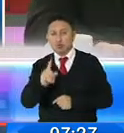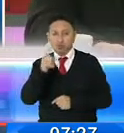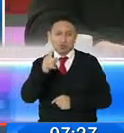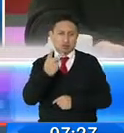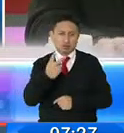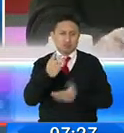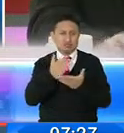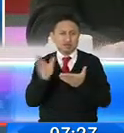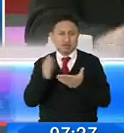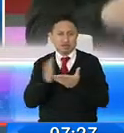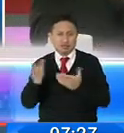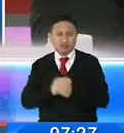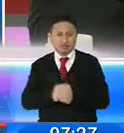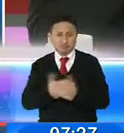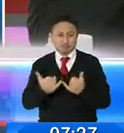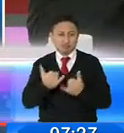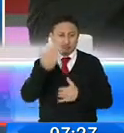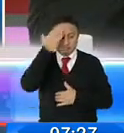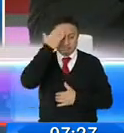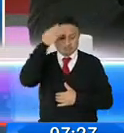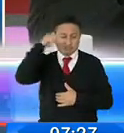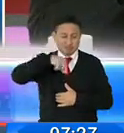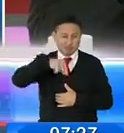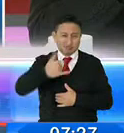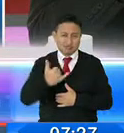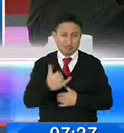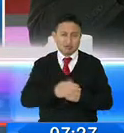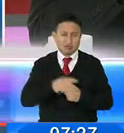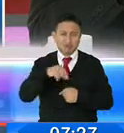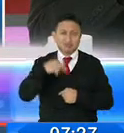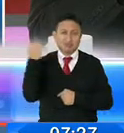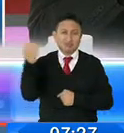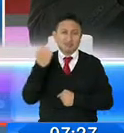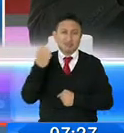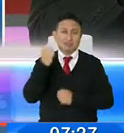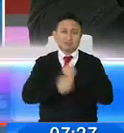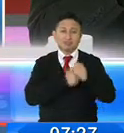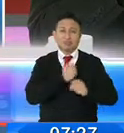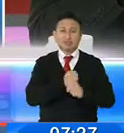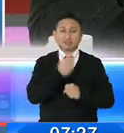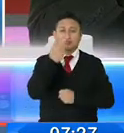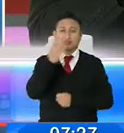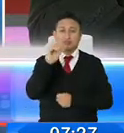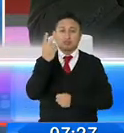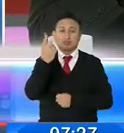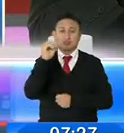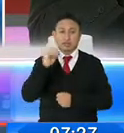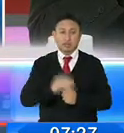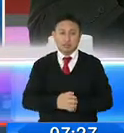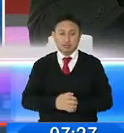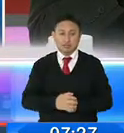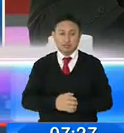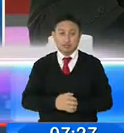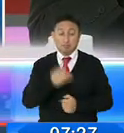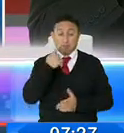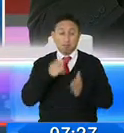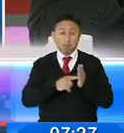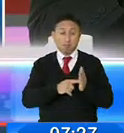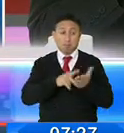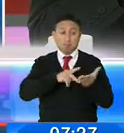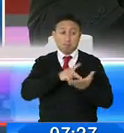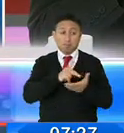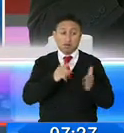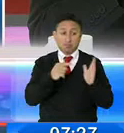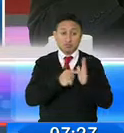considerando la realidad de lo que hemos vivido durante este ejercicio 2020. No deberán cancelar el anticipo del